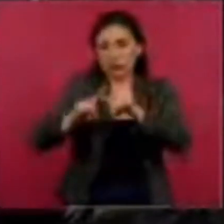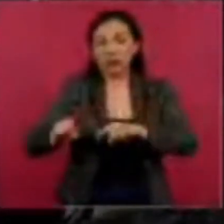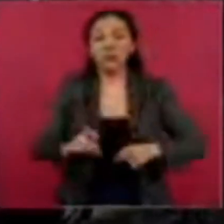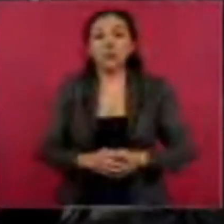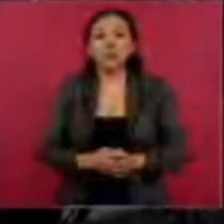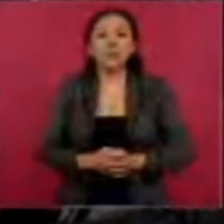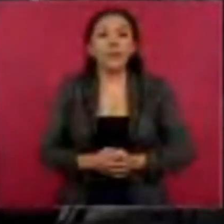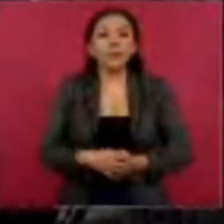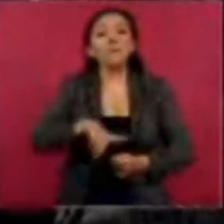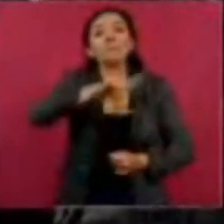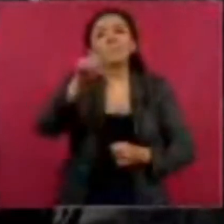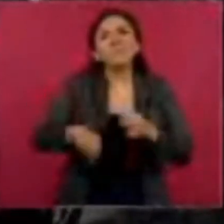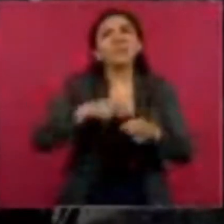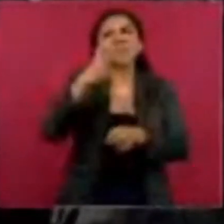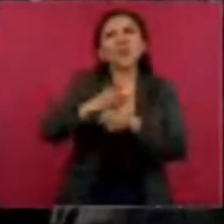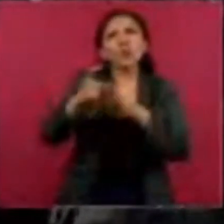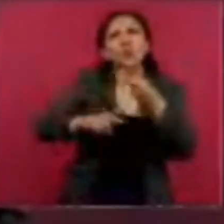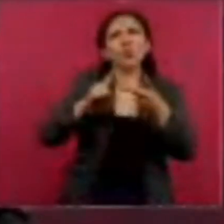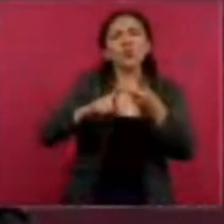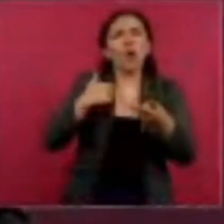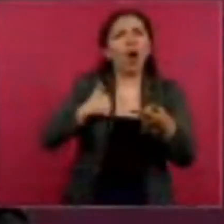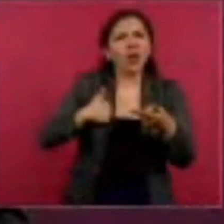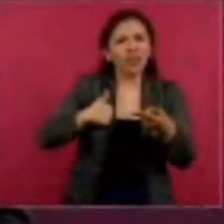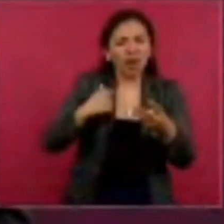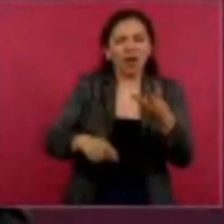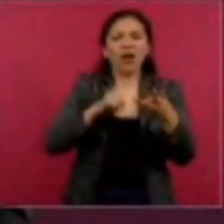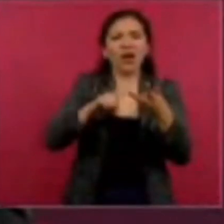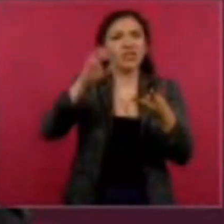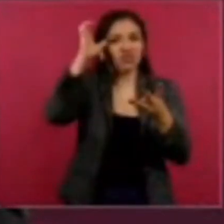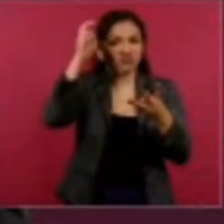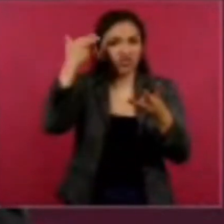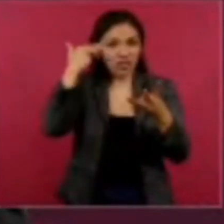En segundo lugar es Canadá y en tercer lugar es China.